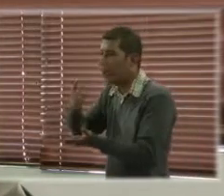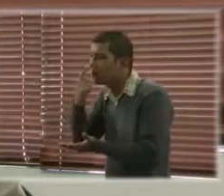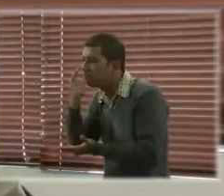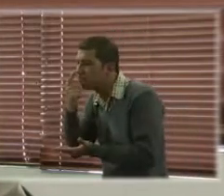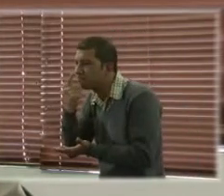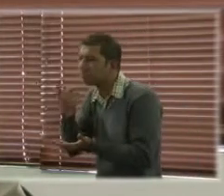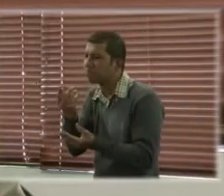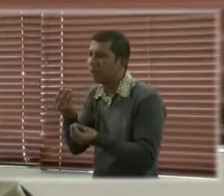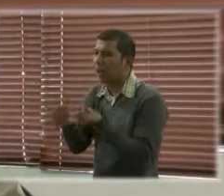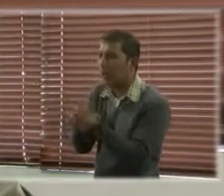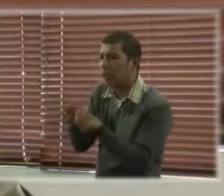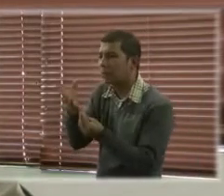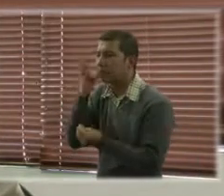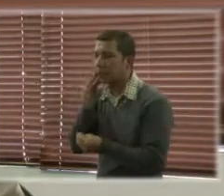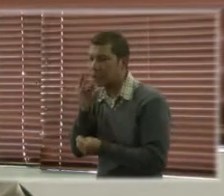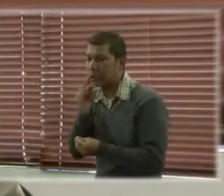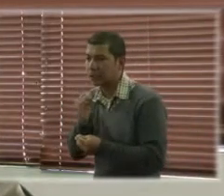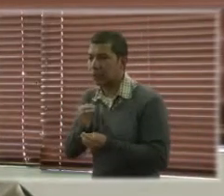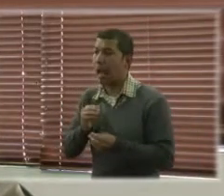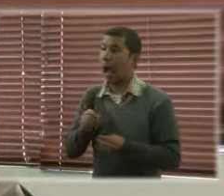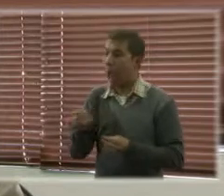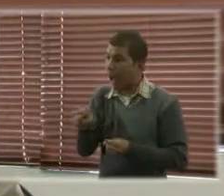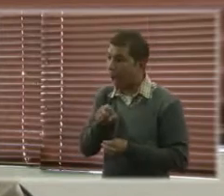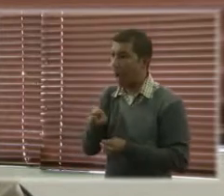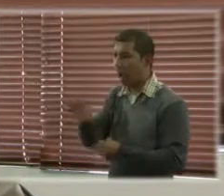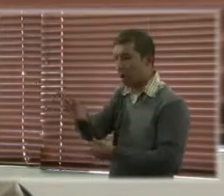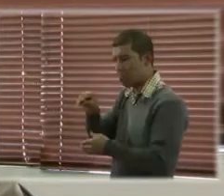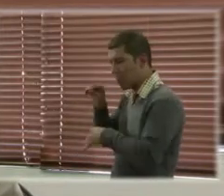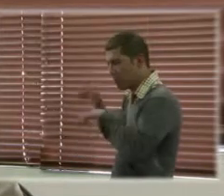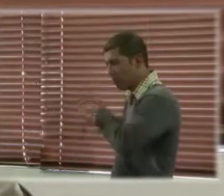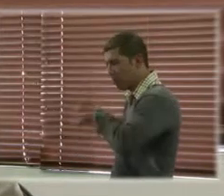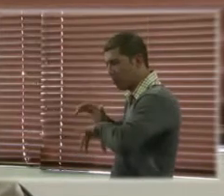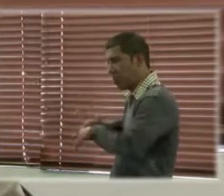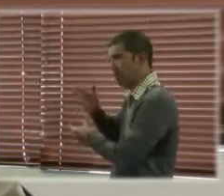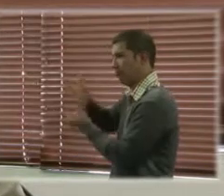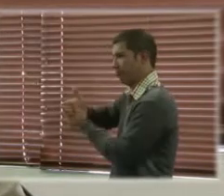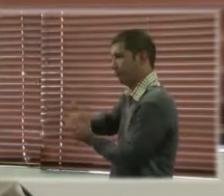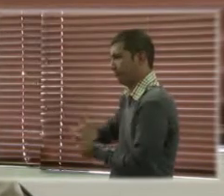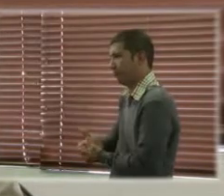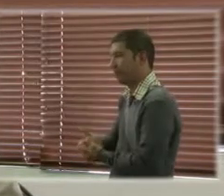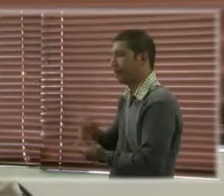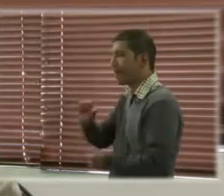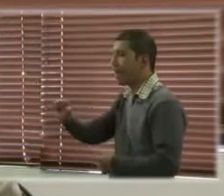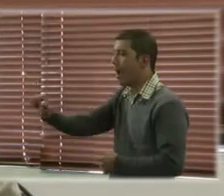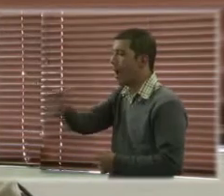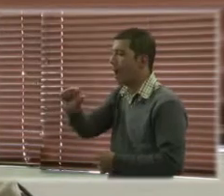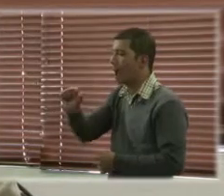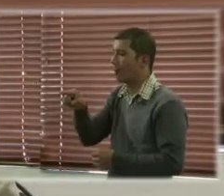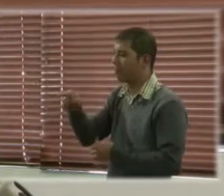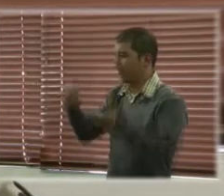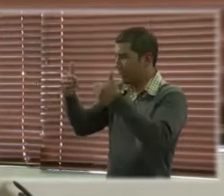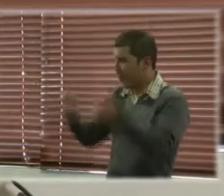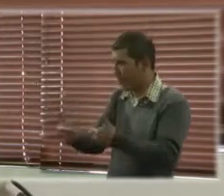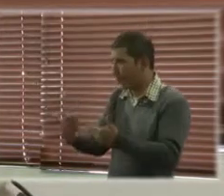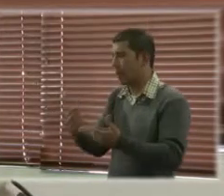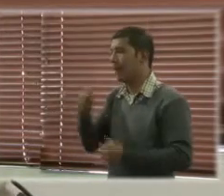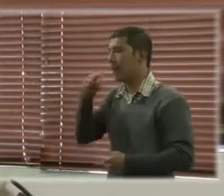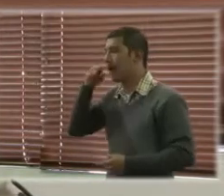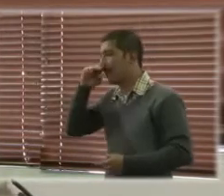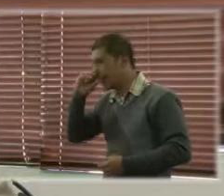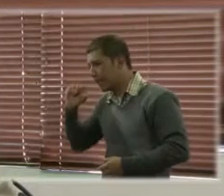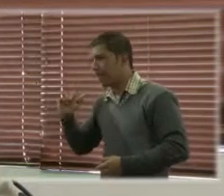documentó el trabajo que se está haciendo específicamente con mujeres con discapacidad y con niñas y adolescentes con